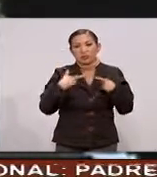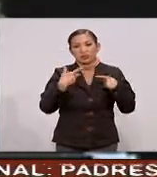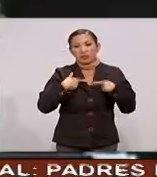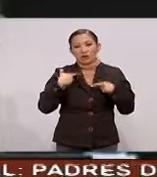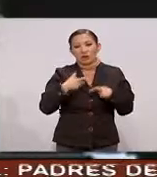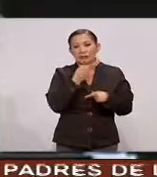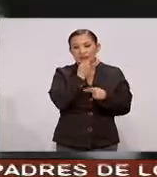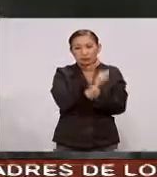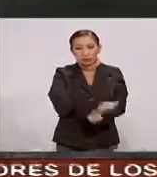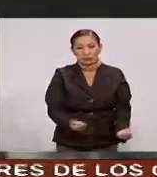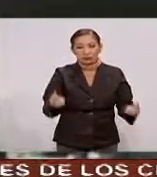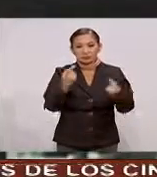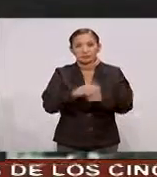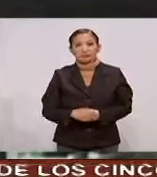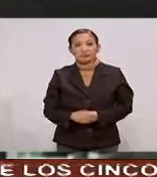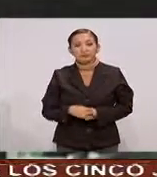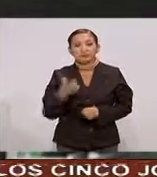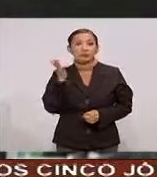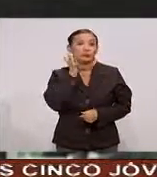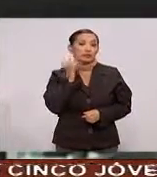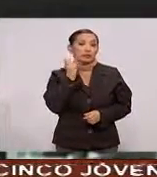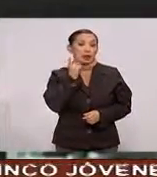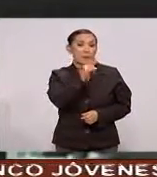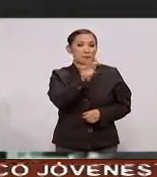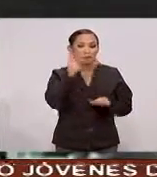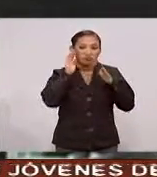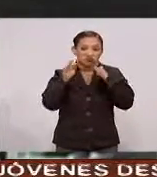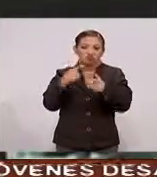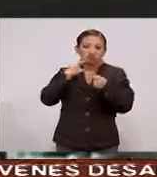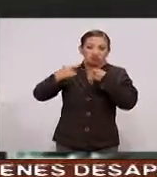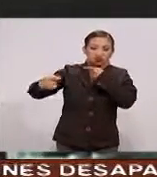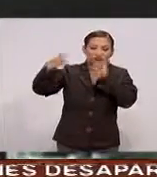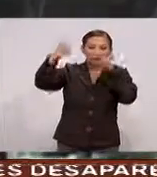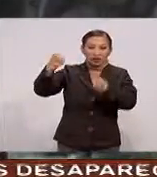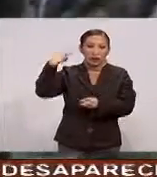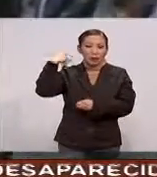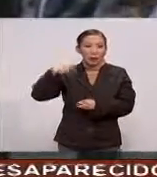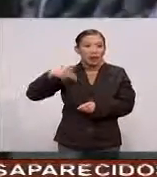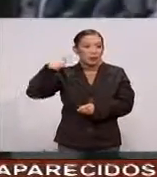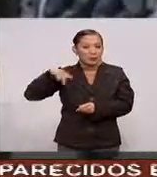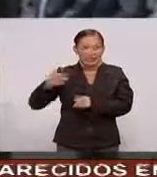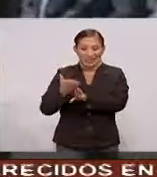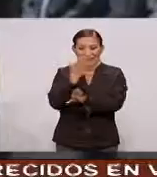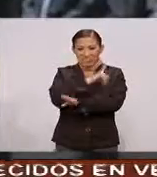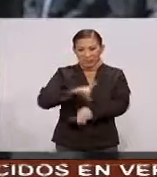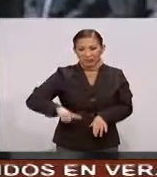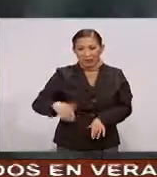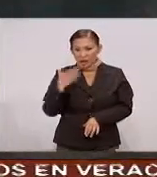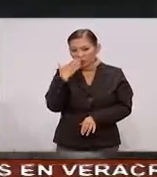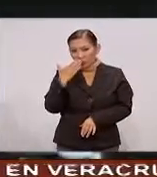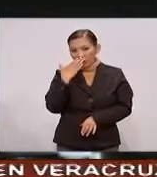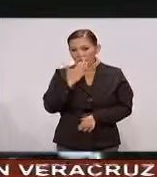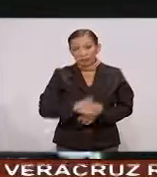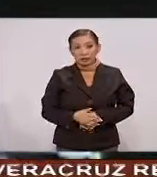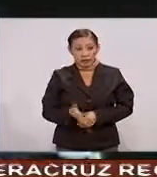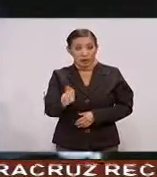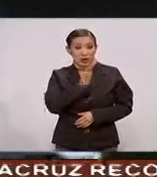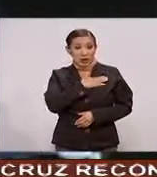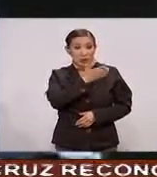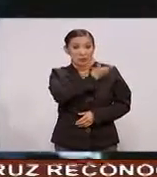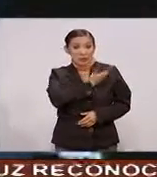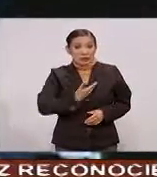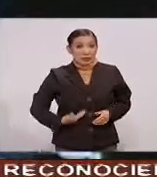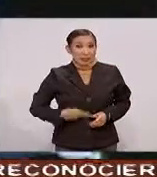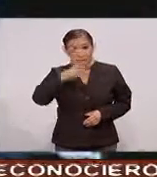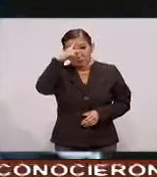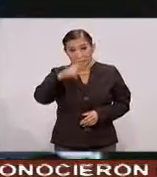futuras generaciones Los legisladores Del PRI Centraron su debate En los casos De Puebla Y la pasada Administración De Sonora Que bueno Que el presidente